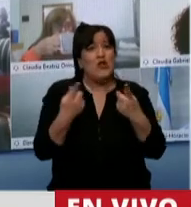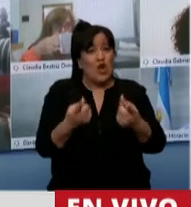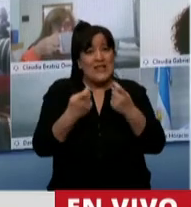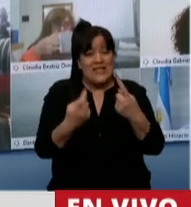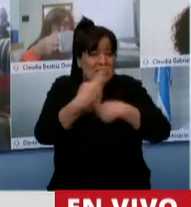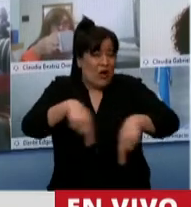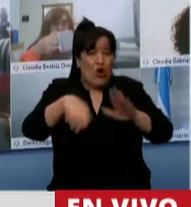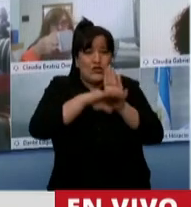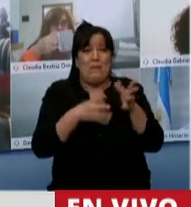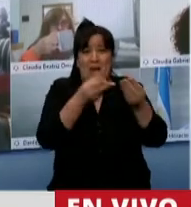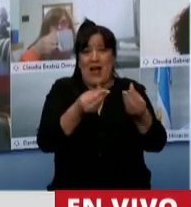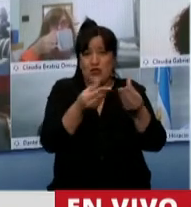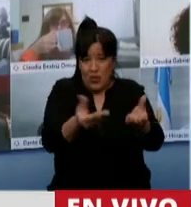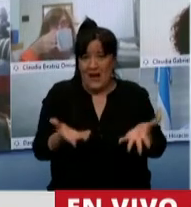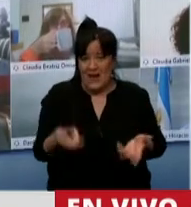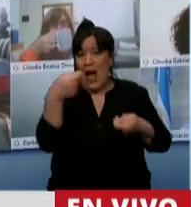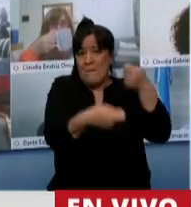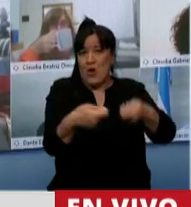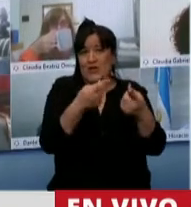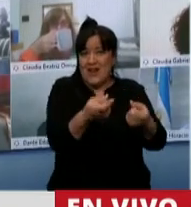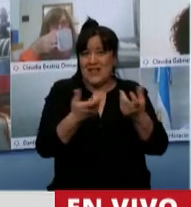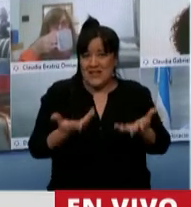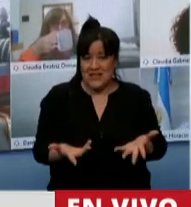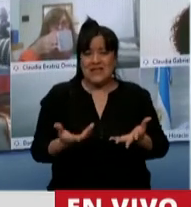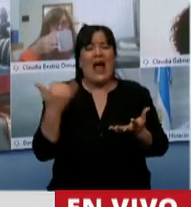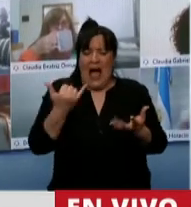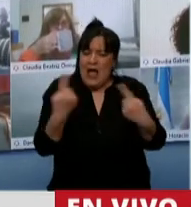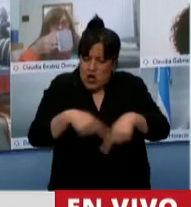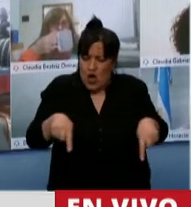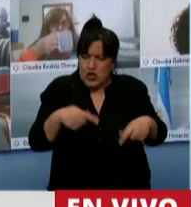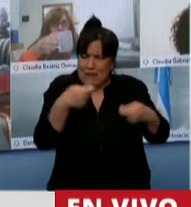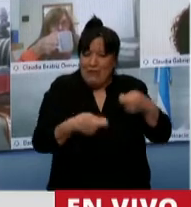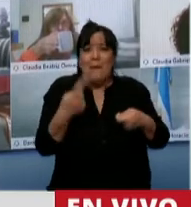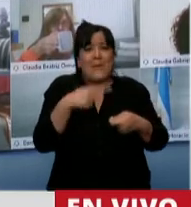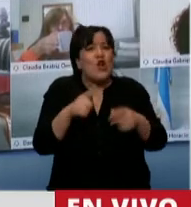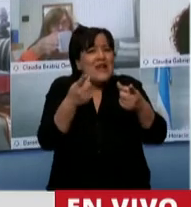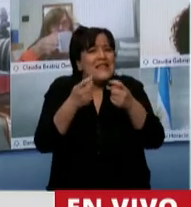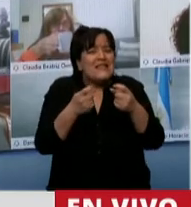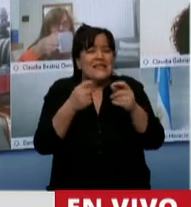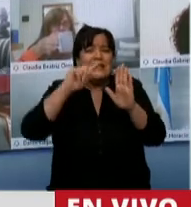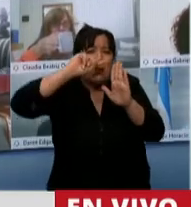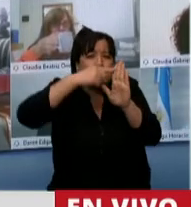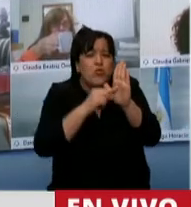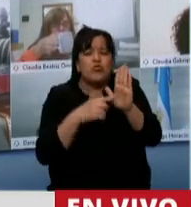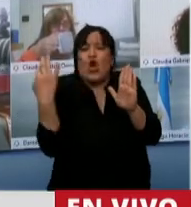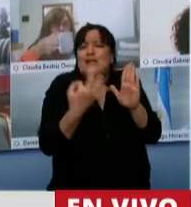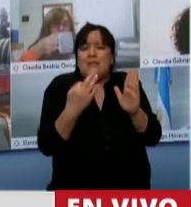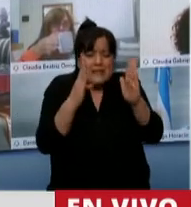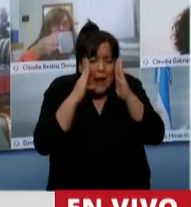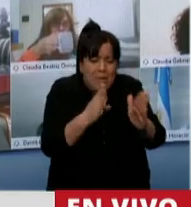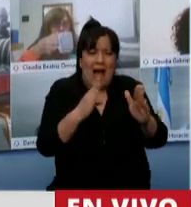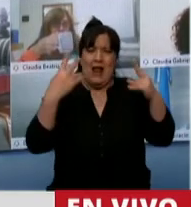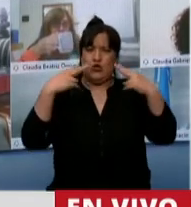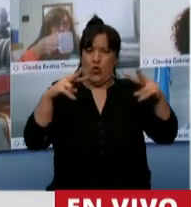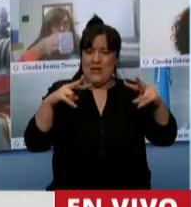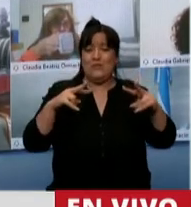seguramente se van a sumar a muchas de las herramientas que ya se están aplicando, pero necesita herramientas particulares que sean más directas en